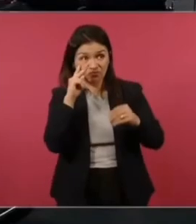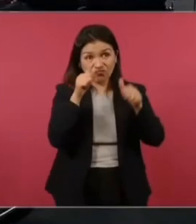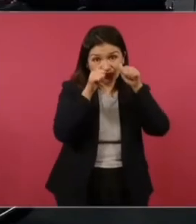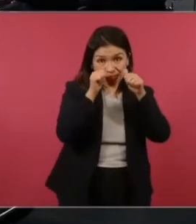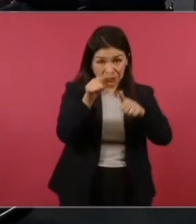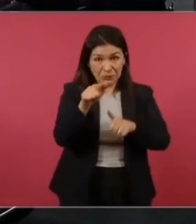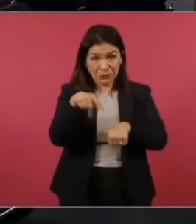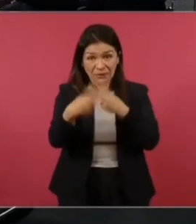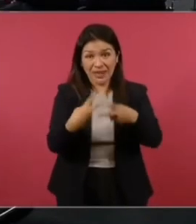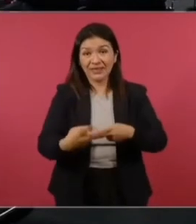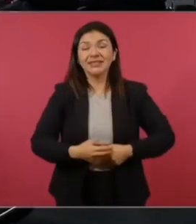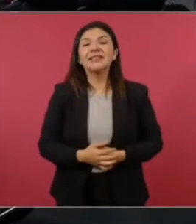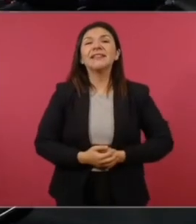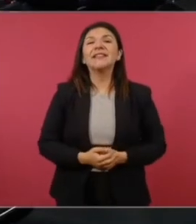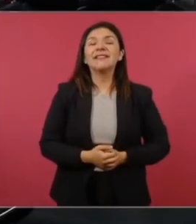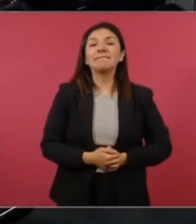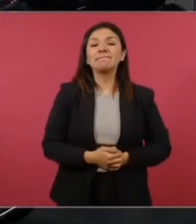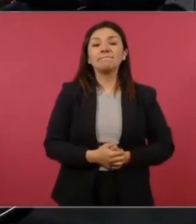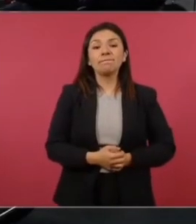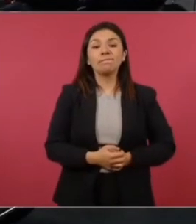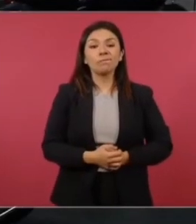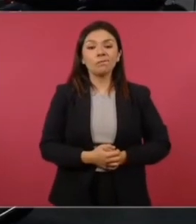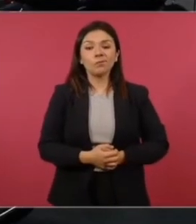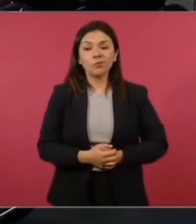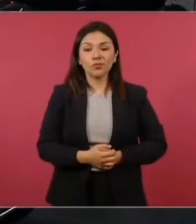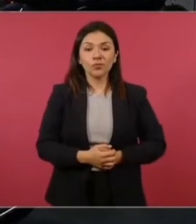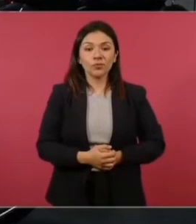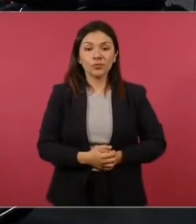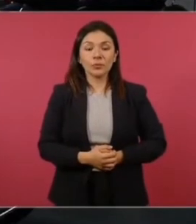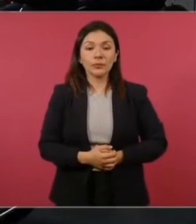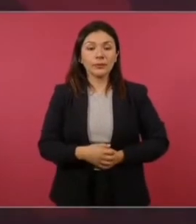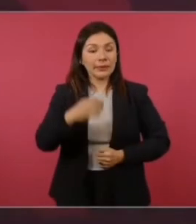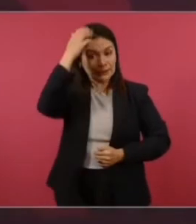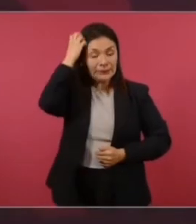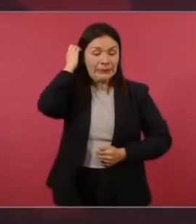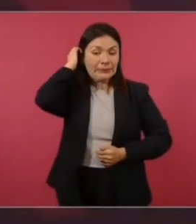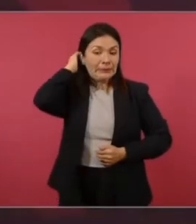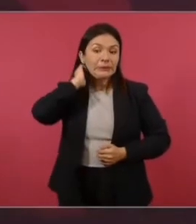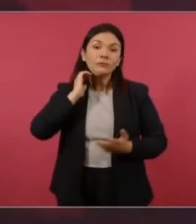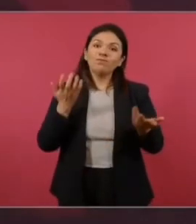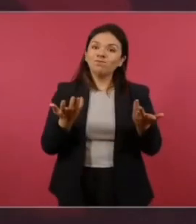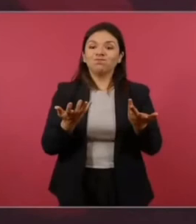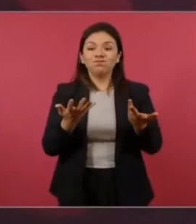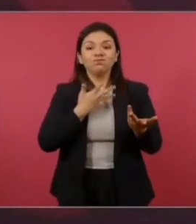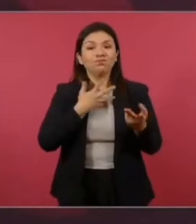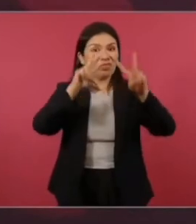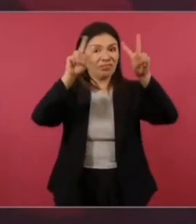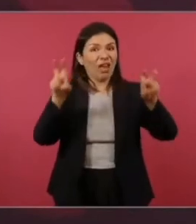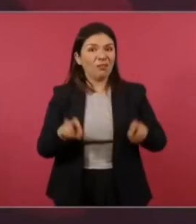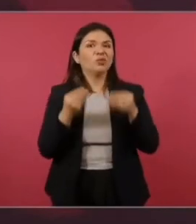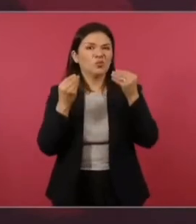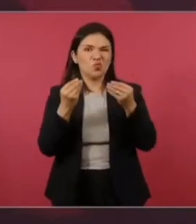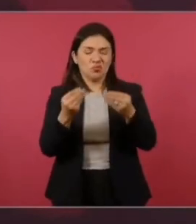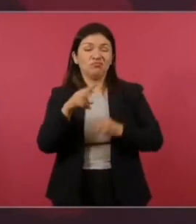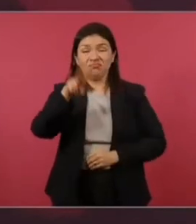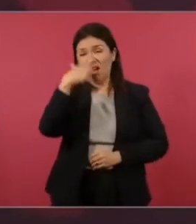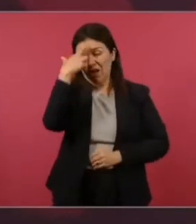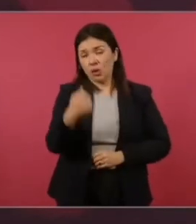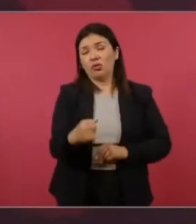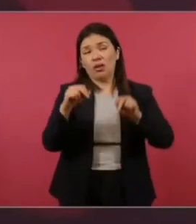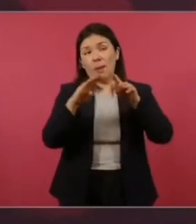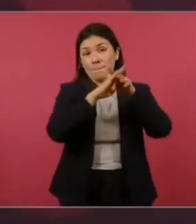Bueno, pues son varios temas y en efecto uno es migración,